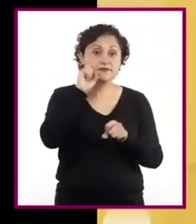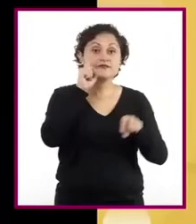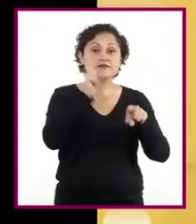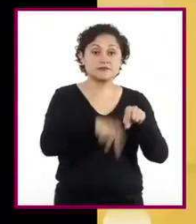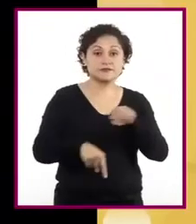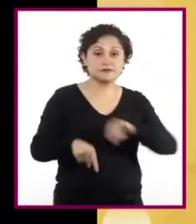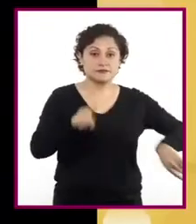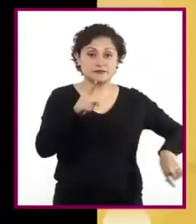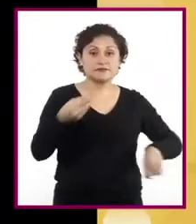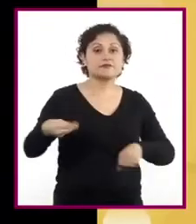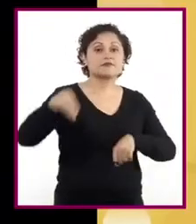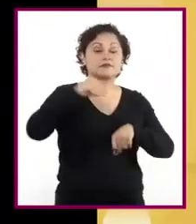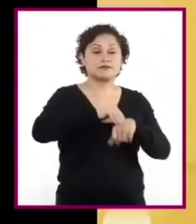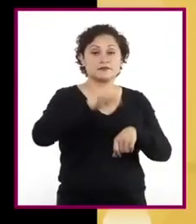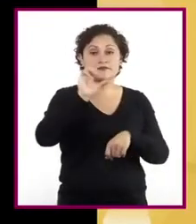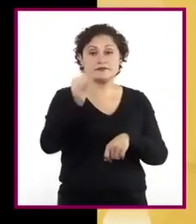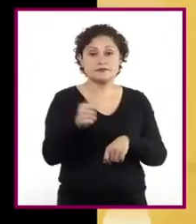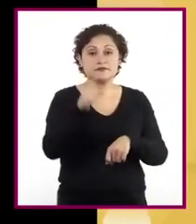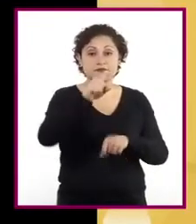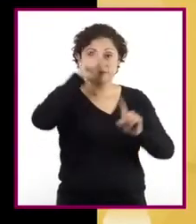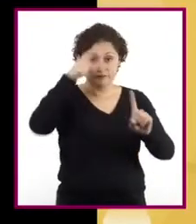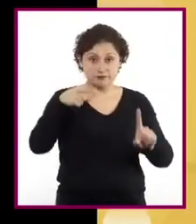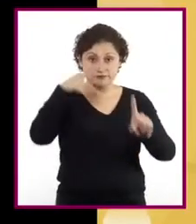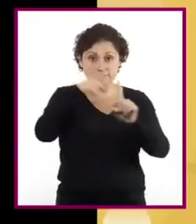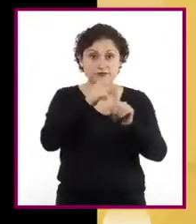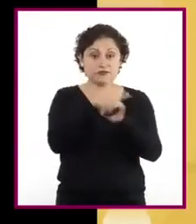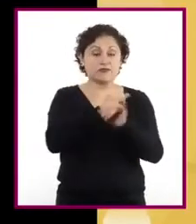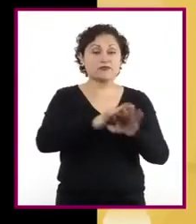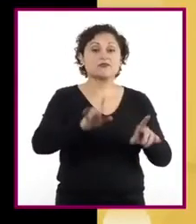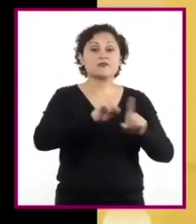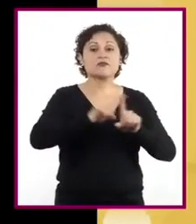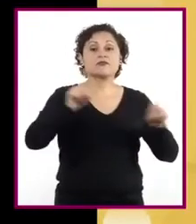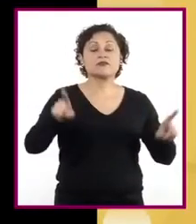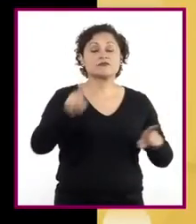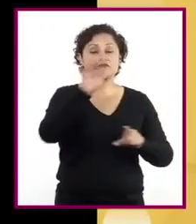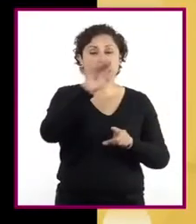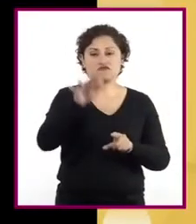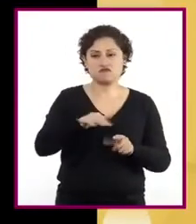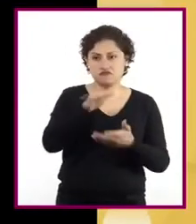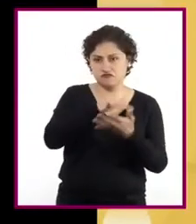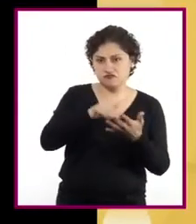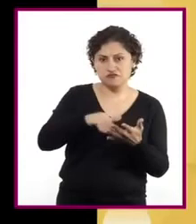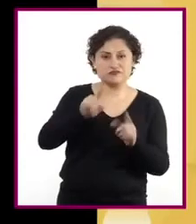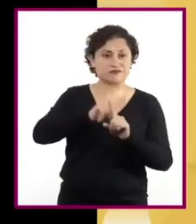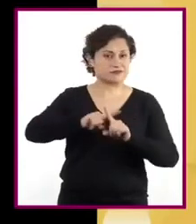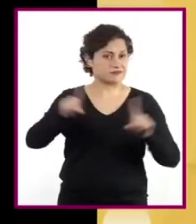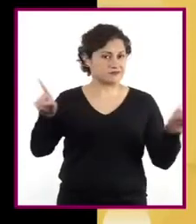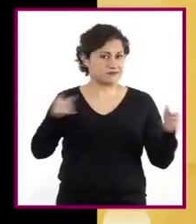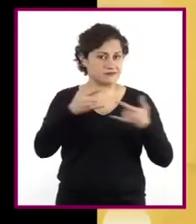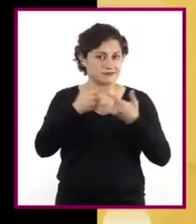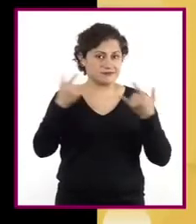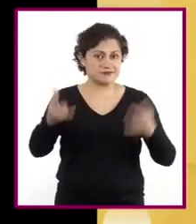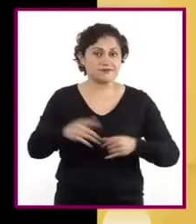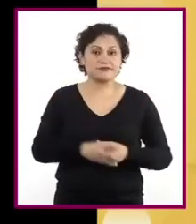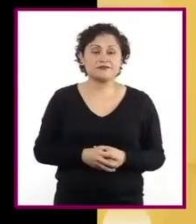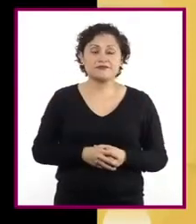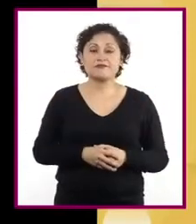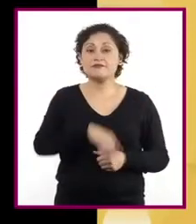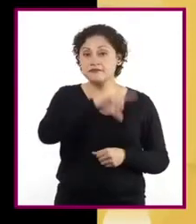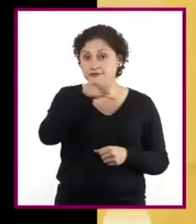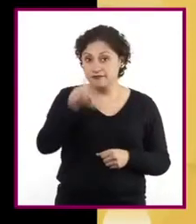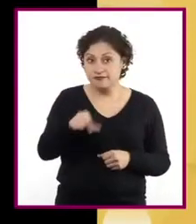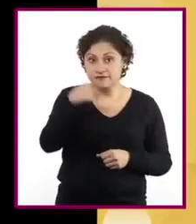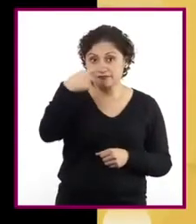Al hacer énfasis en una información diferente, habrán dado otro sentido al texto. Revisen algunos